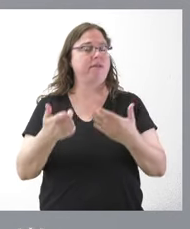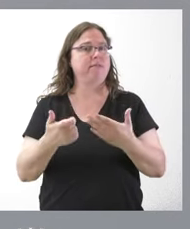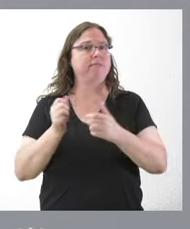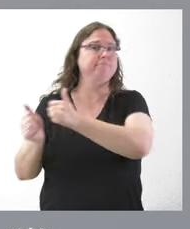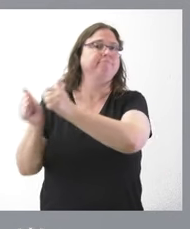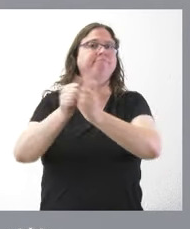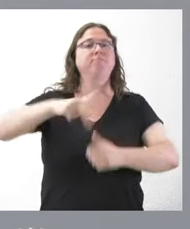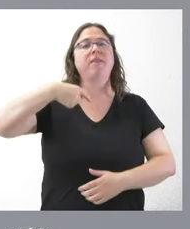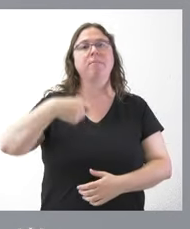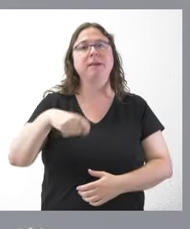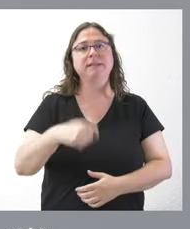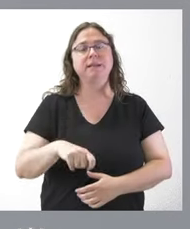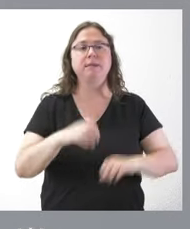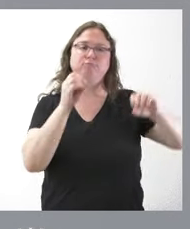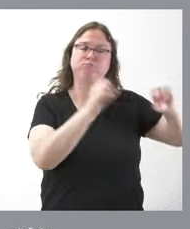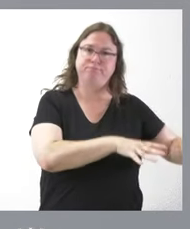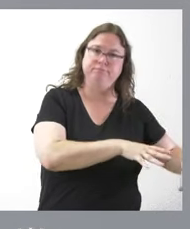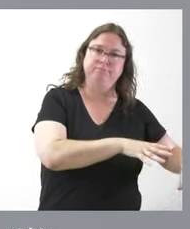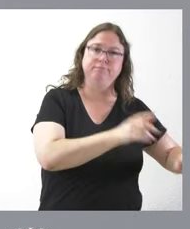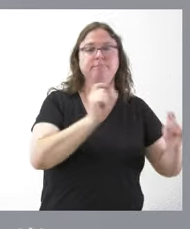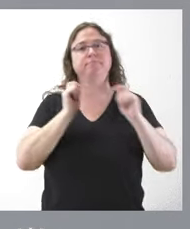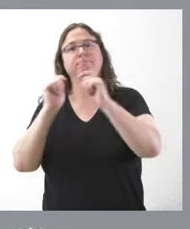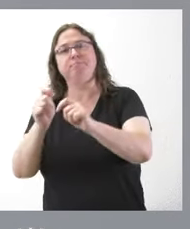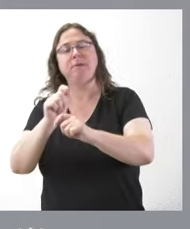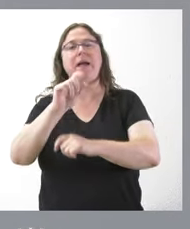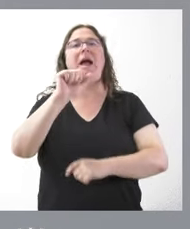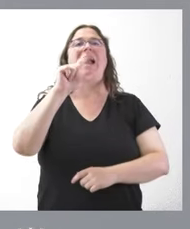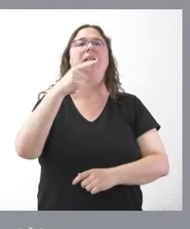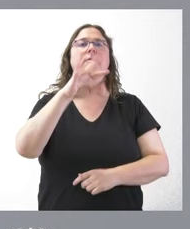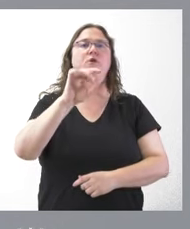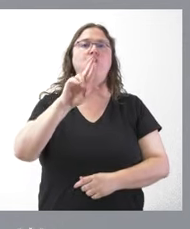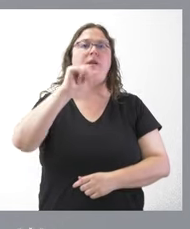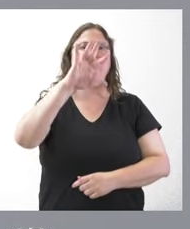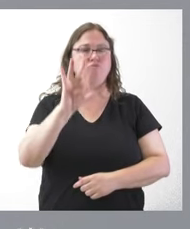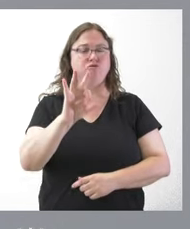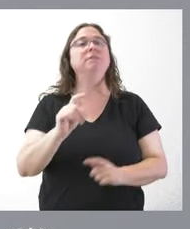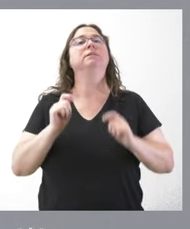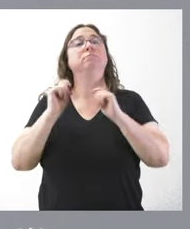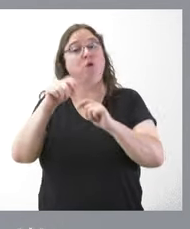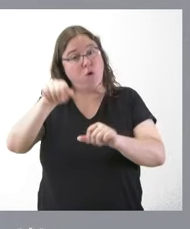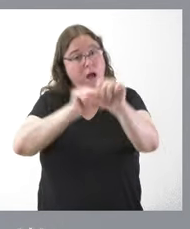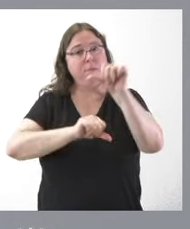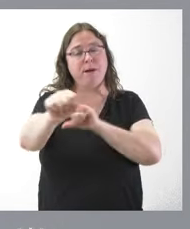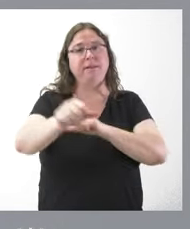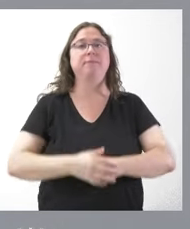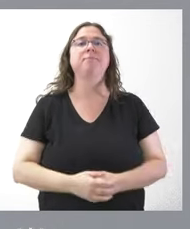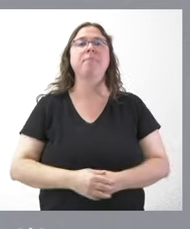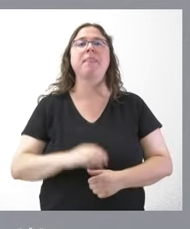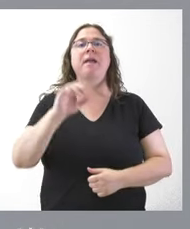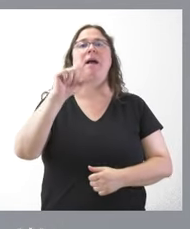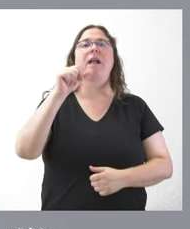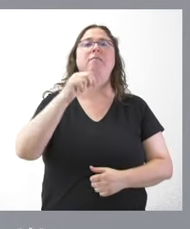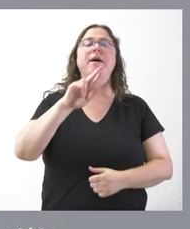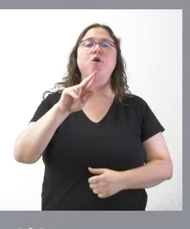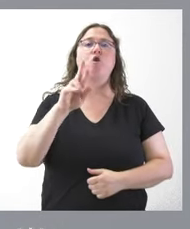vicepresidencia, y en su lugar se nombra a Álvaro Ramos Catalina Isasi, que va a ocupar ese puesto a partir de ahora. Álvaro Ramos Catalina